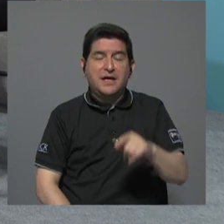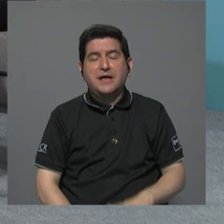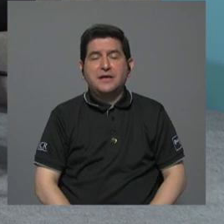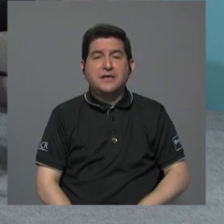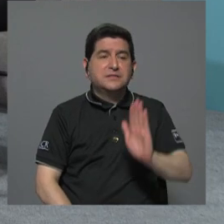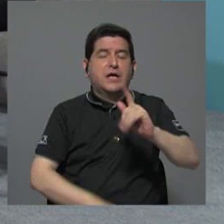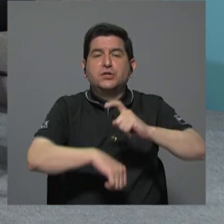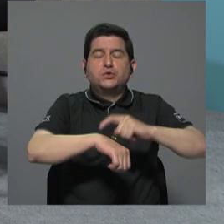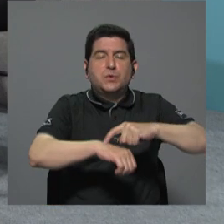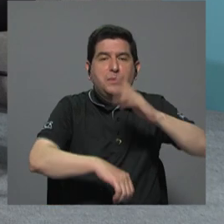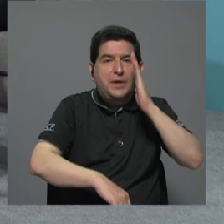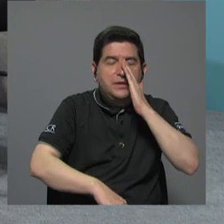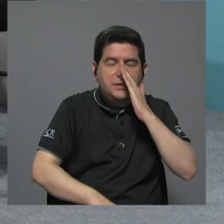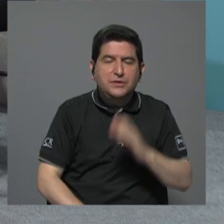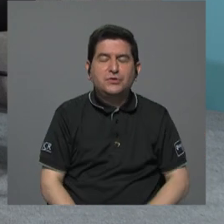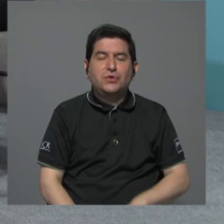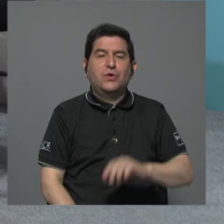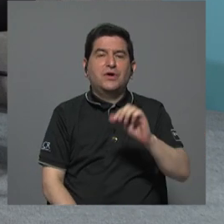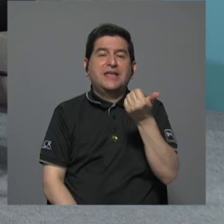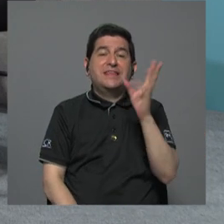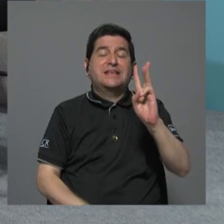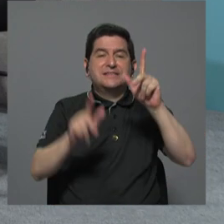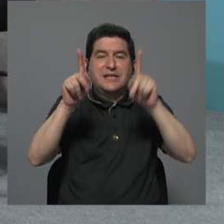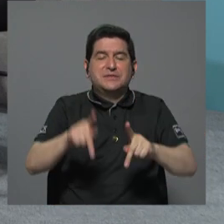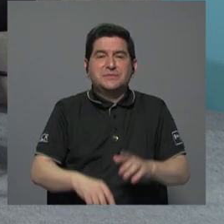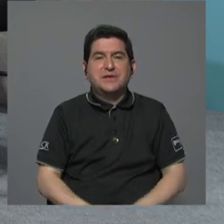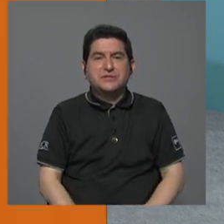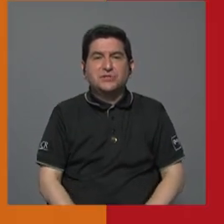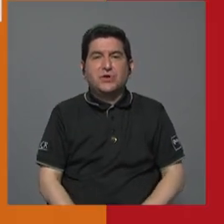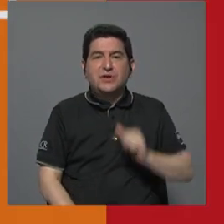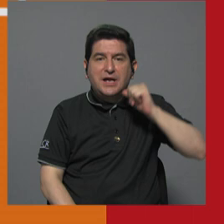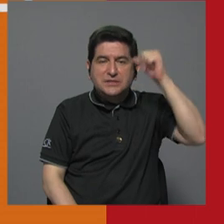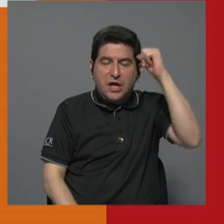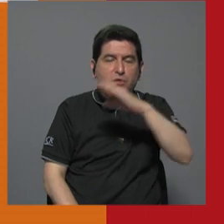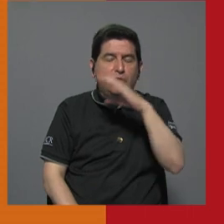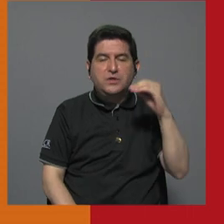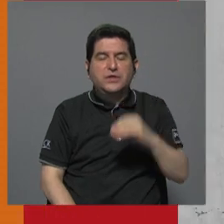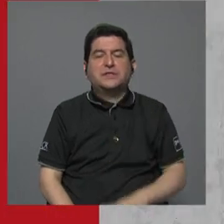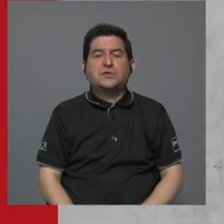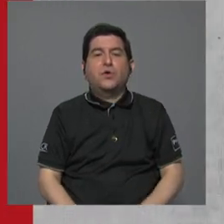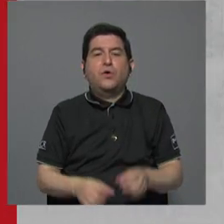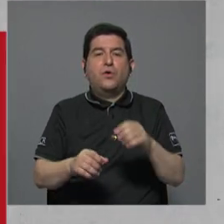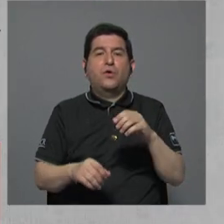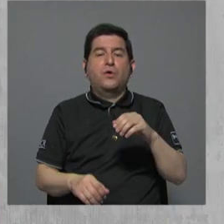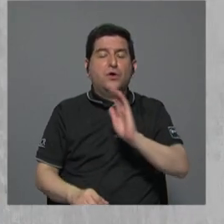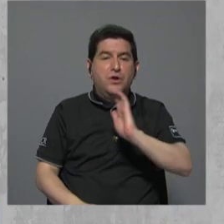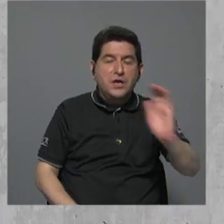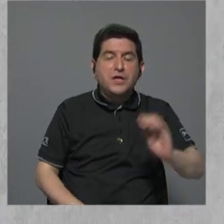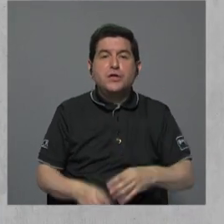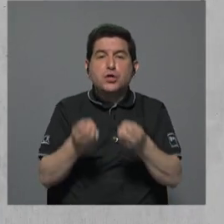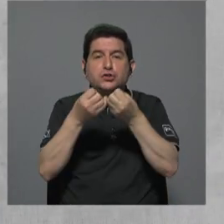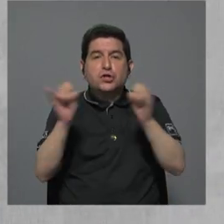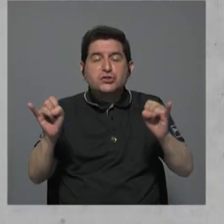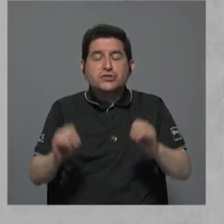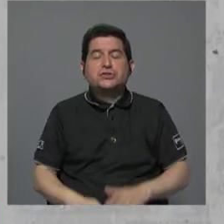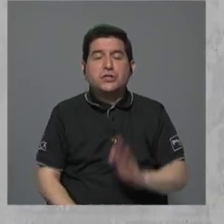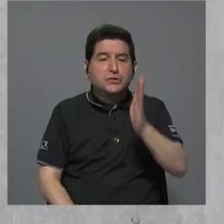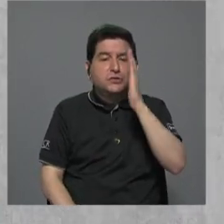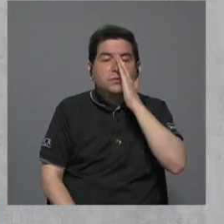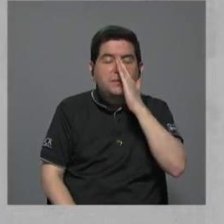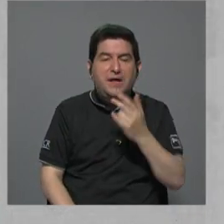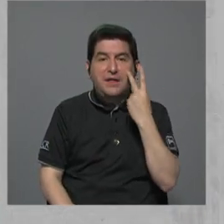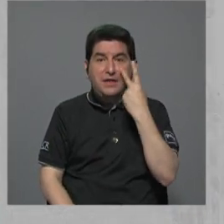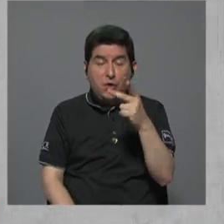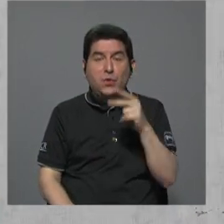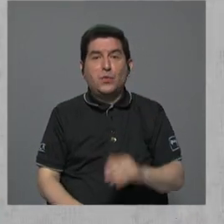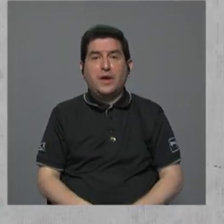en su momento y que dejan a 16 personas adultas y menores de edad sin su madre, en condición de orfandad básicamente. Aquí lo estamos